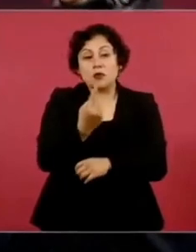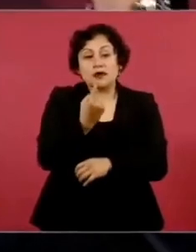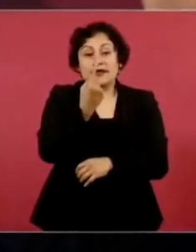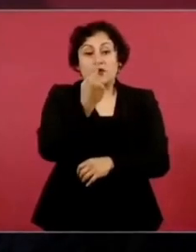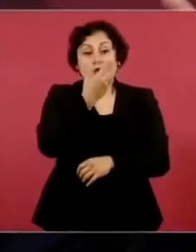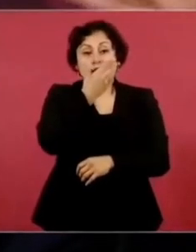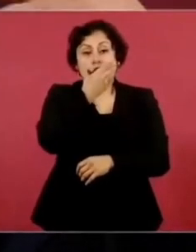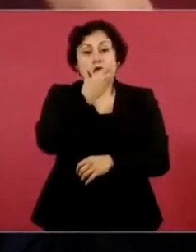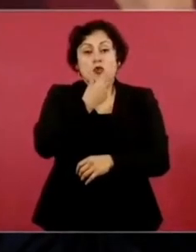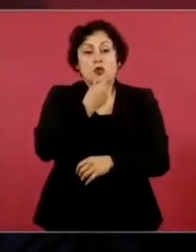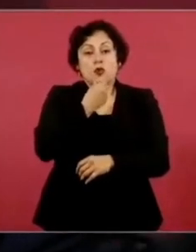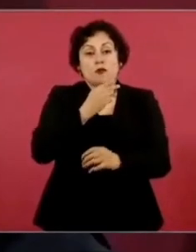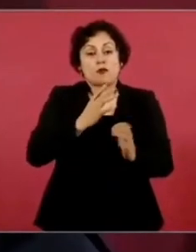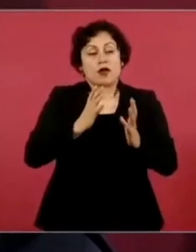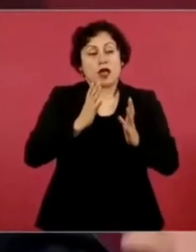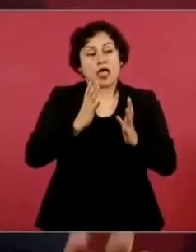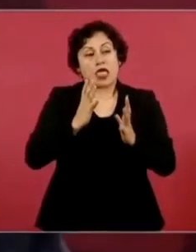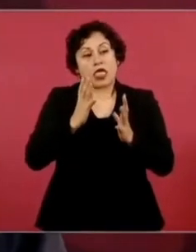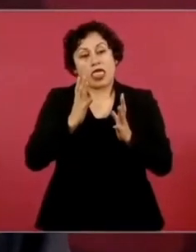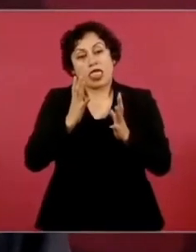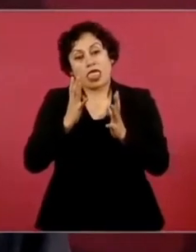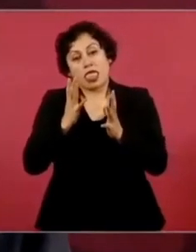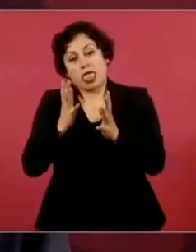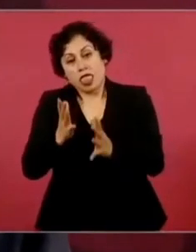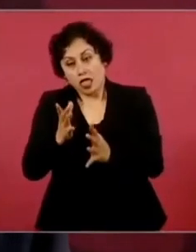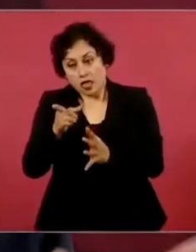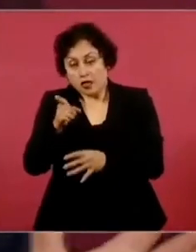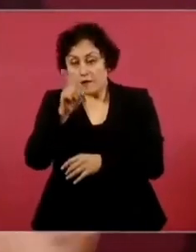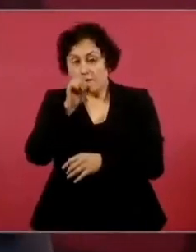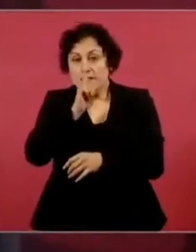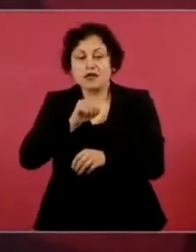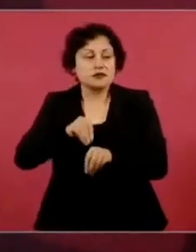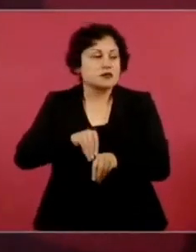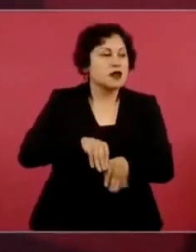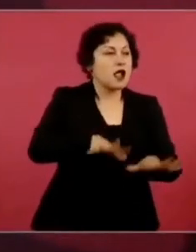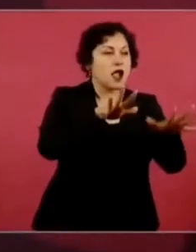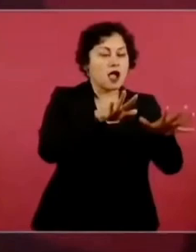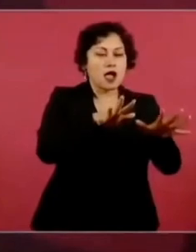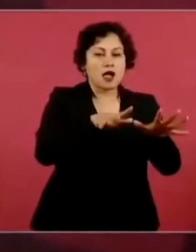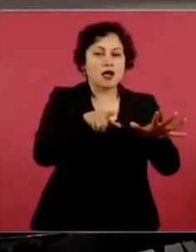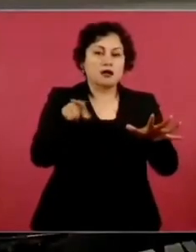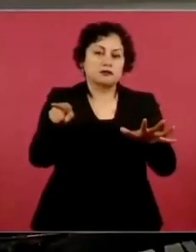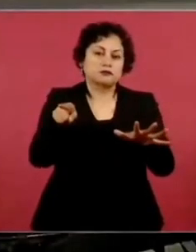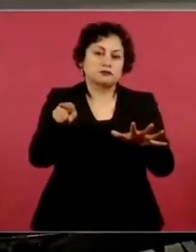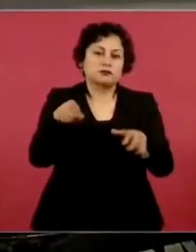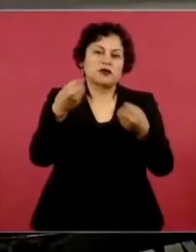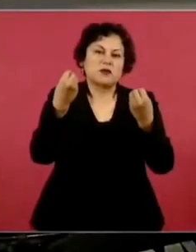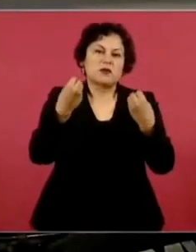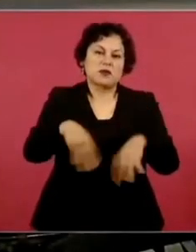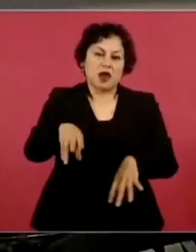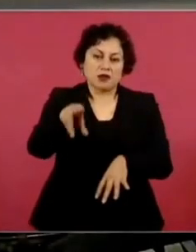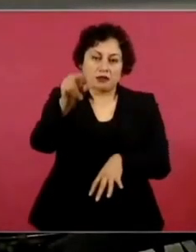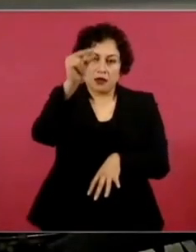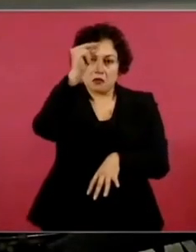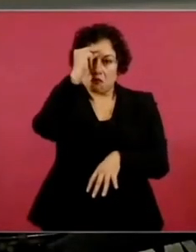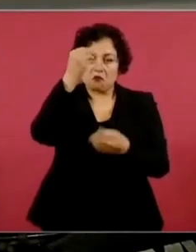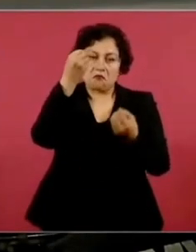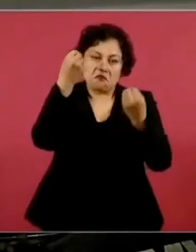imaginación y el talento, porque ya Gogol ya andaba en otras cosas. Entonces,